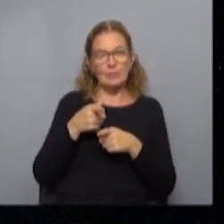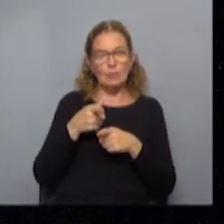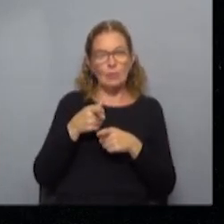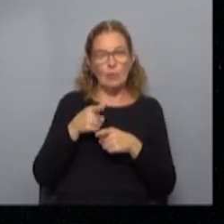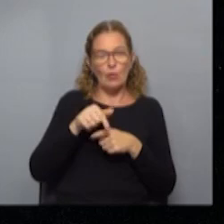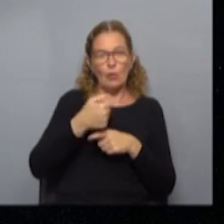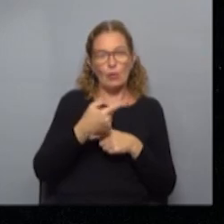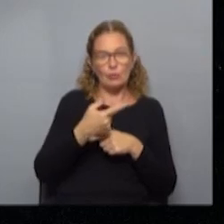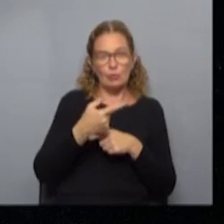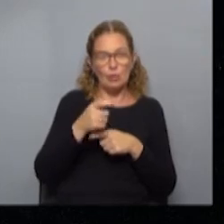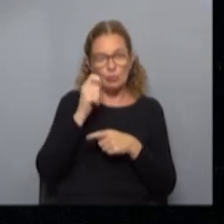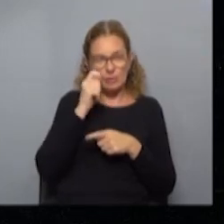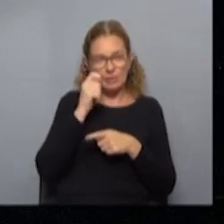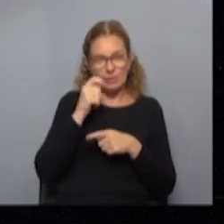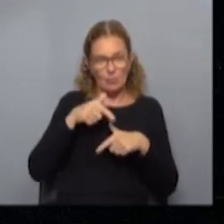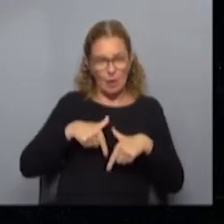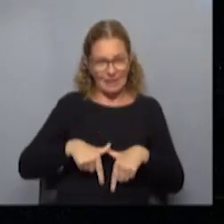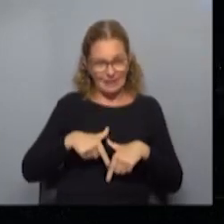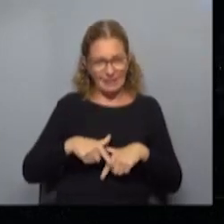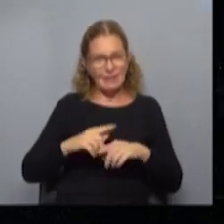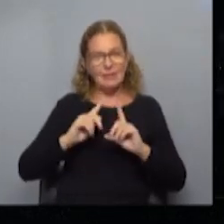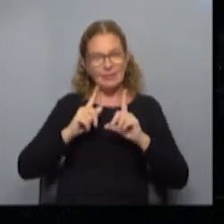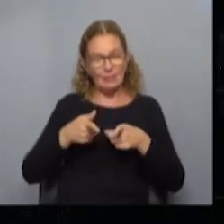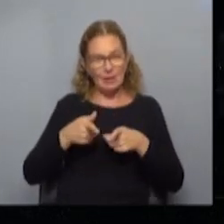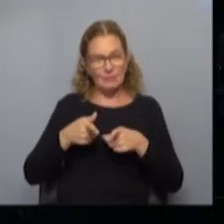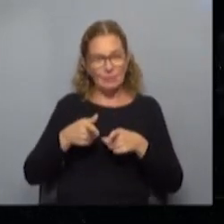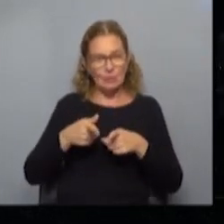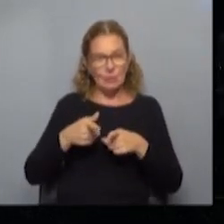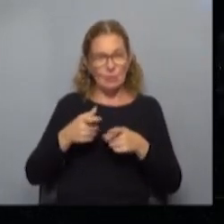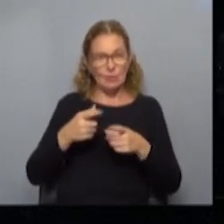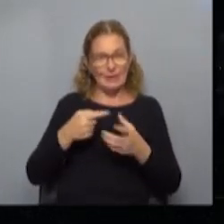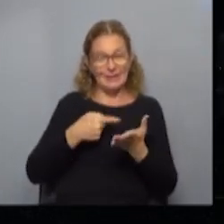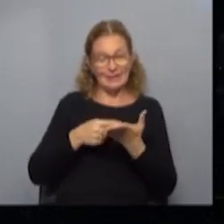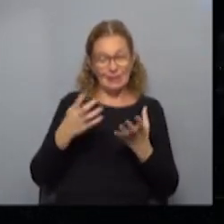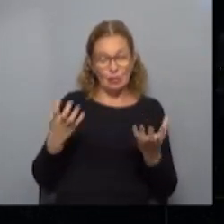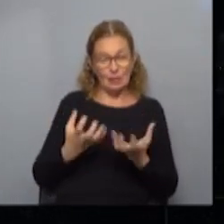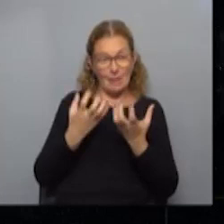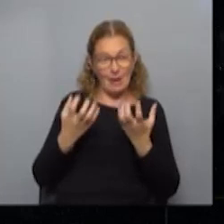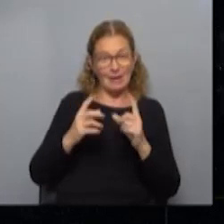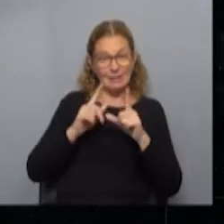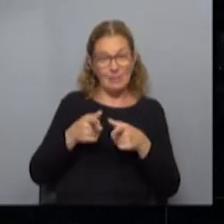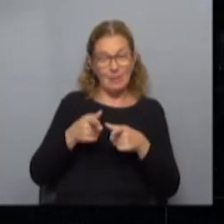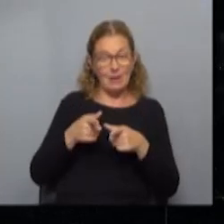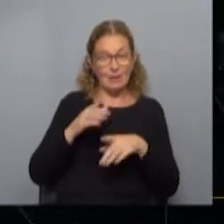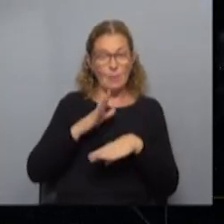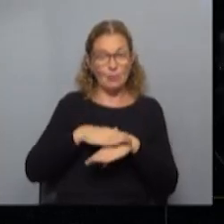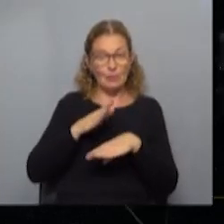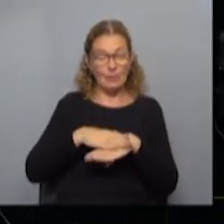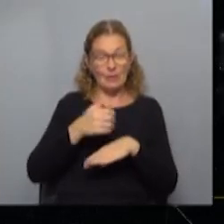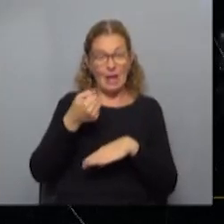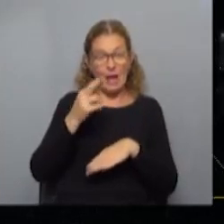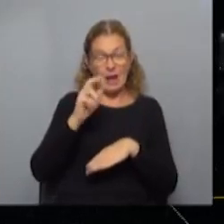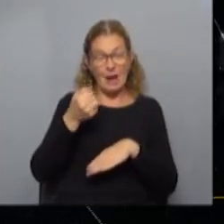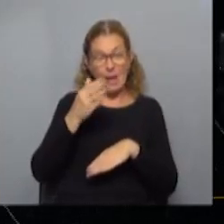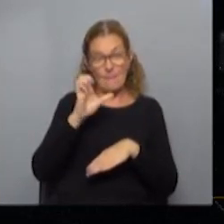somos otro operador turístico más la intendencia por tener la gestión del centro termal de Aymán y por tener la gestión de Arapey